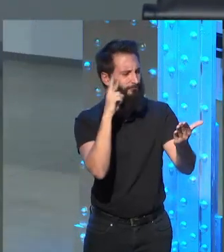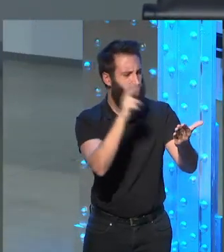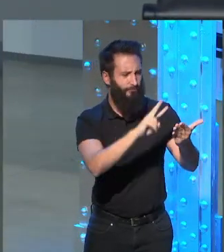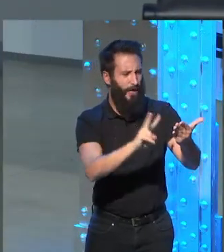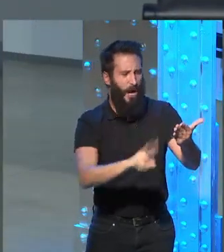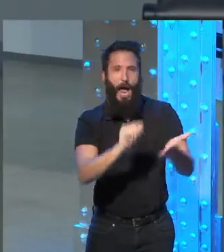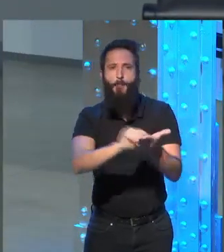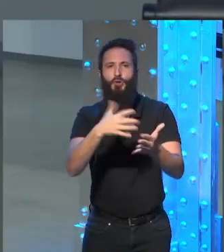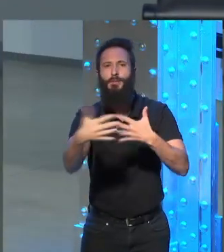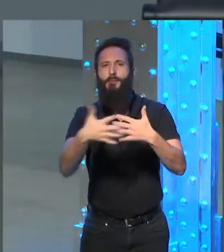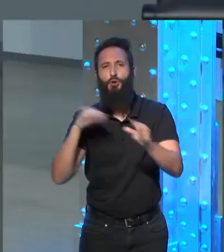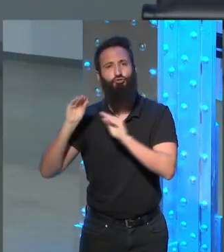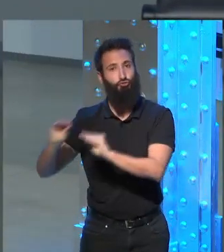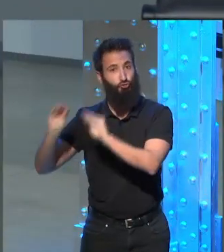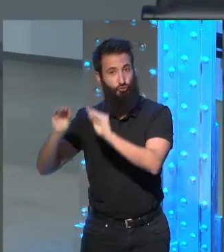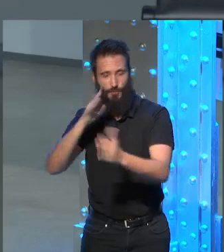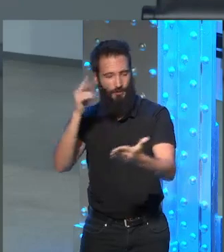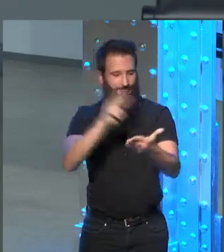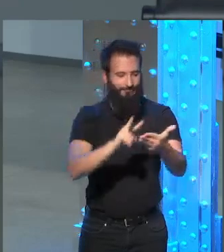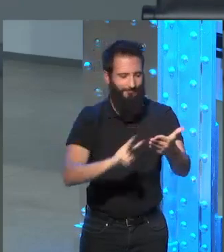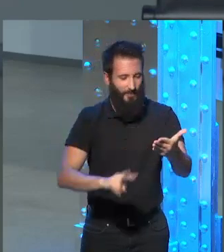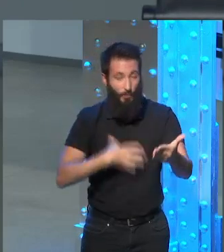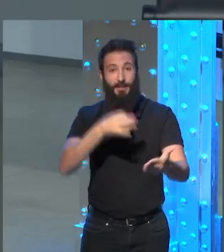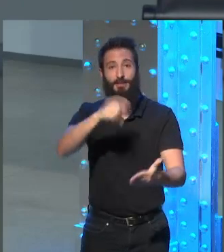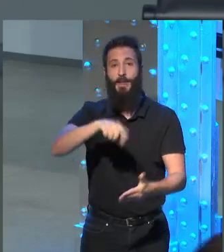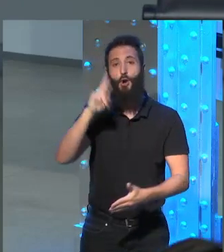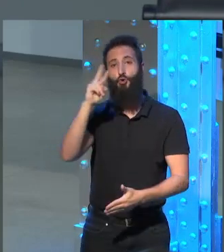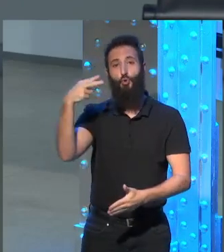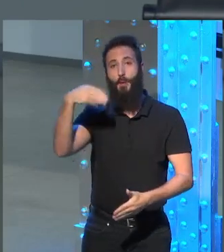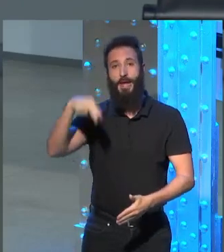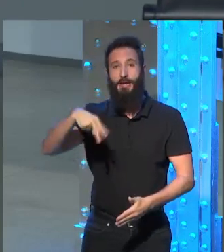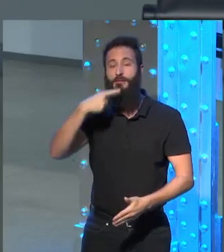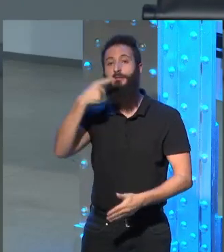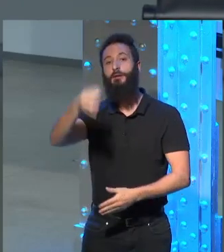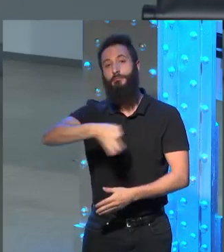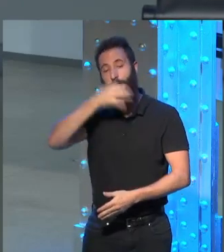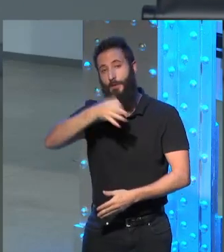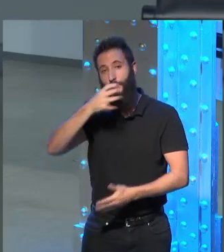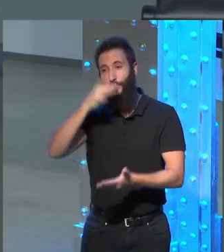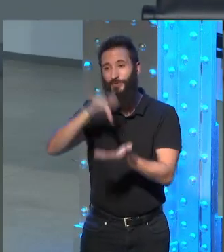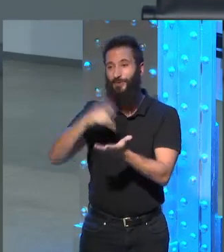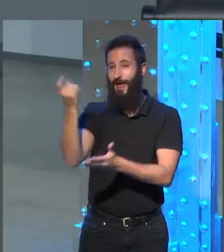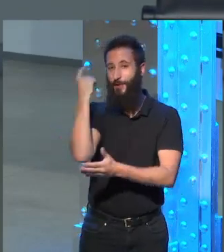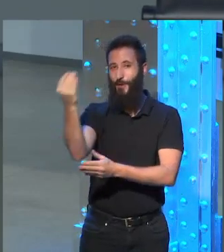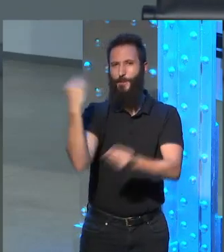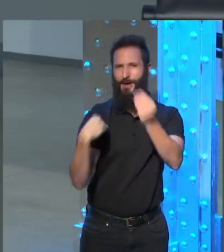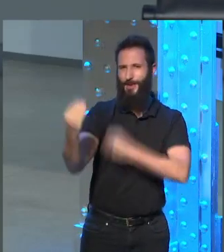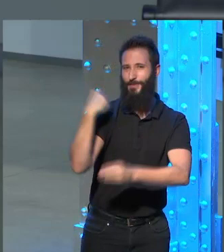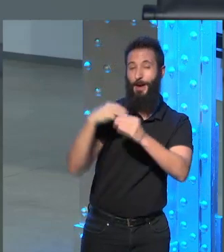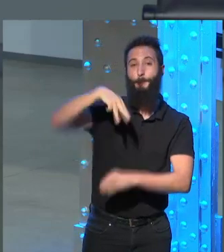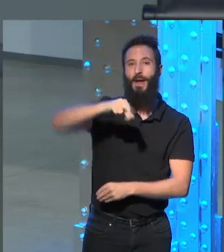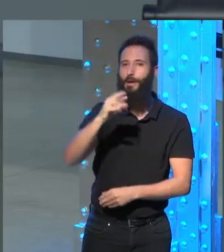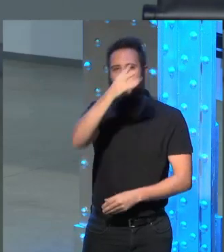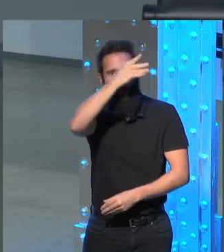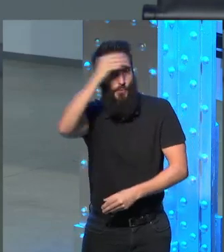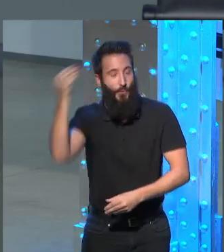sus apuntes, y en alguna ocasión, ya nos contará Rubén, hicieron preguntas de cosas que ni siquiera Mario recordaba.